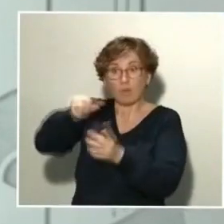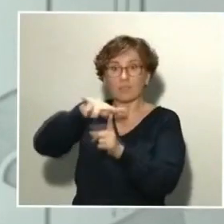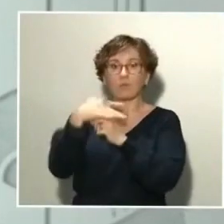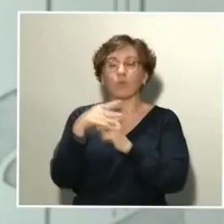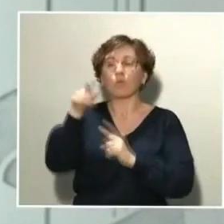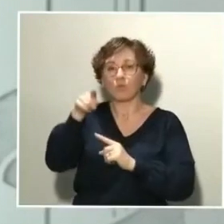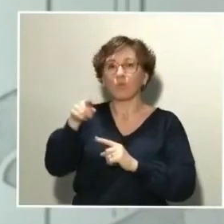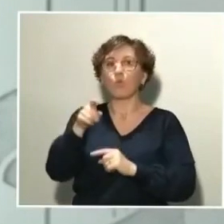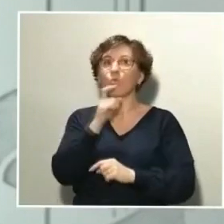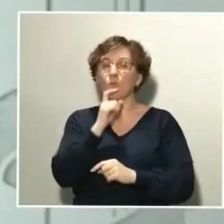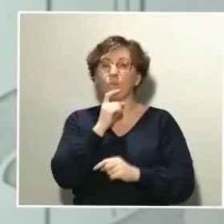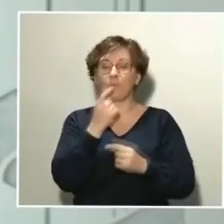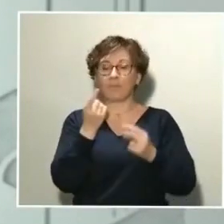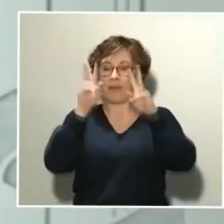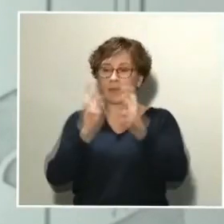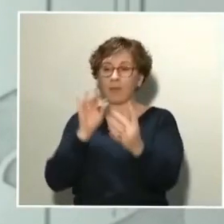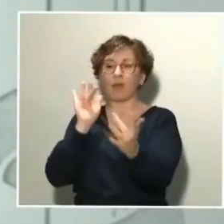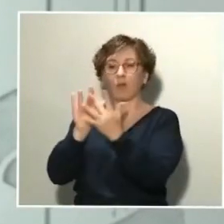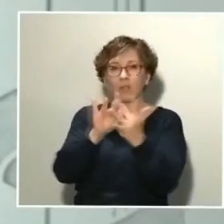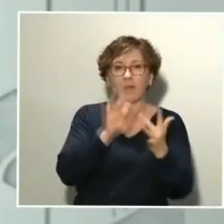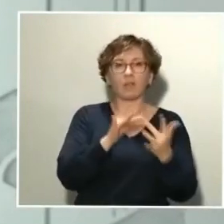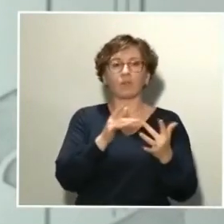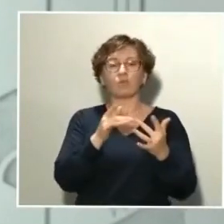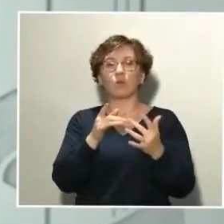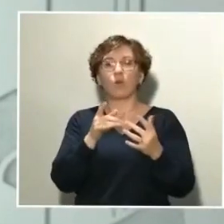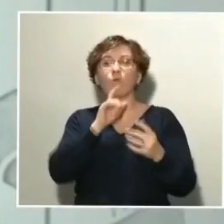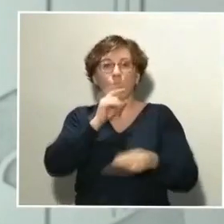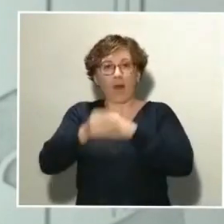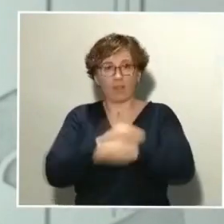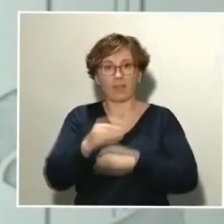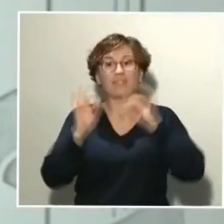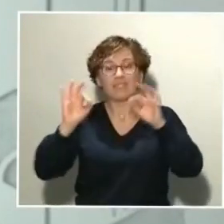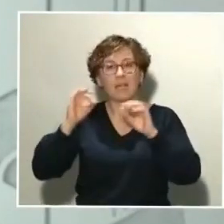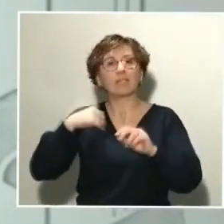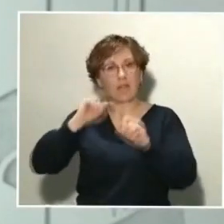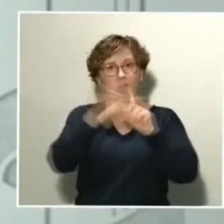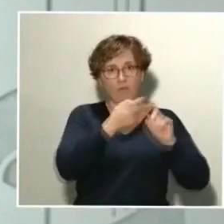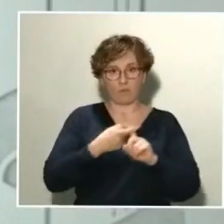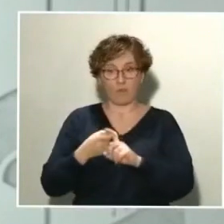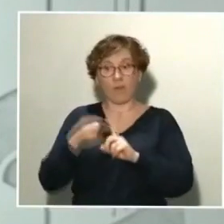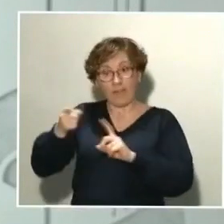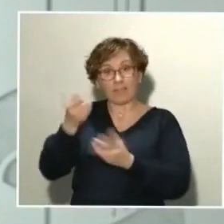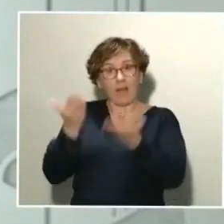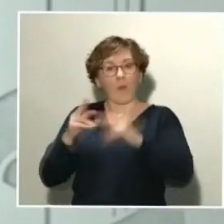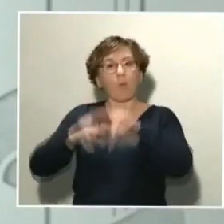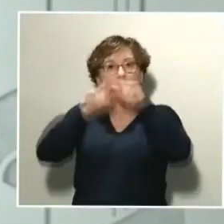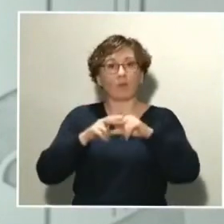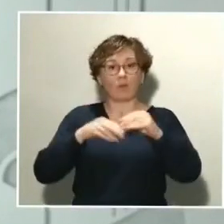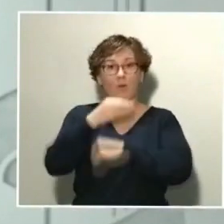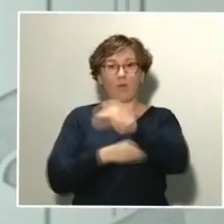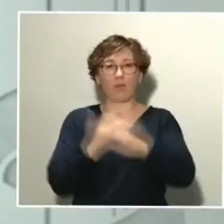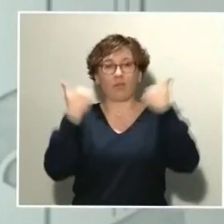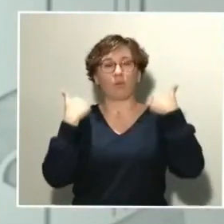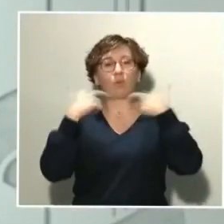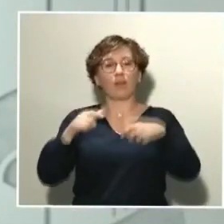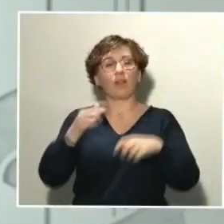contactos de los casos confirmados. Y la valoración se hace por los servicios de riesgos laborales, que están también haciendo una encomiable labor para